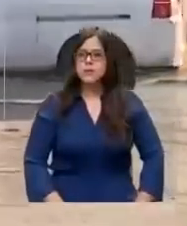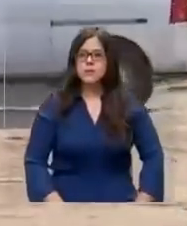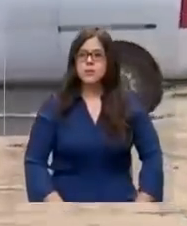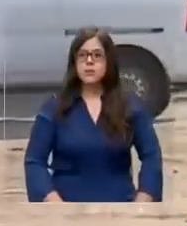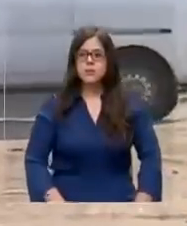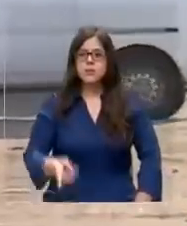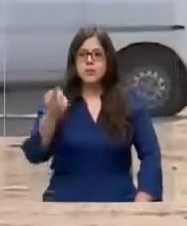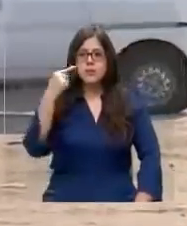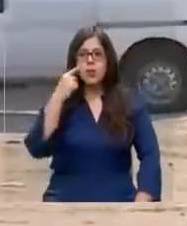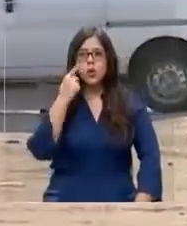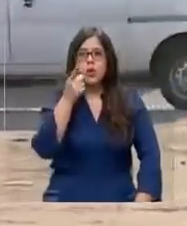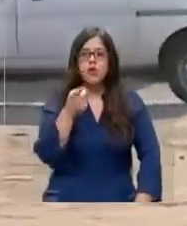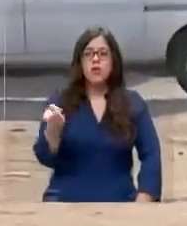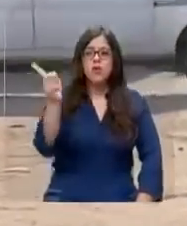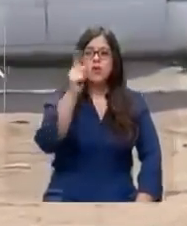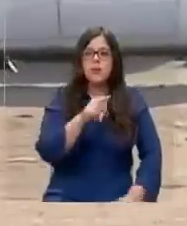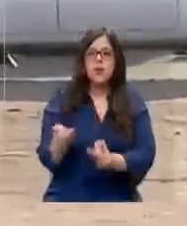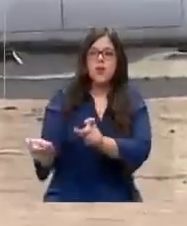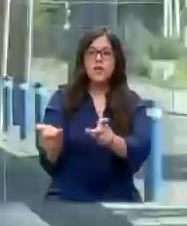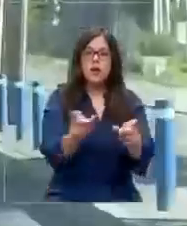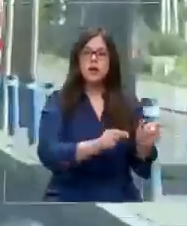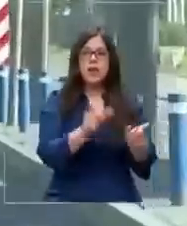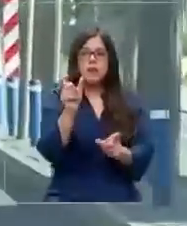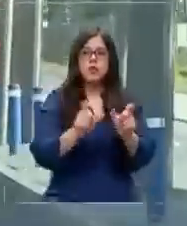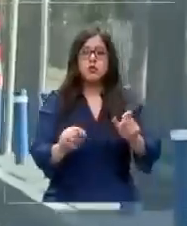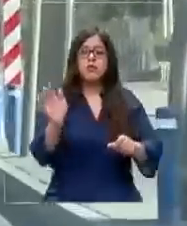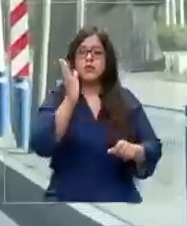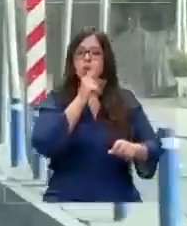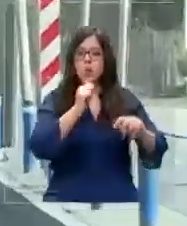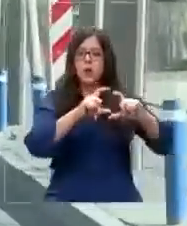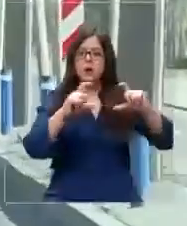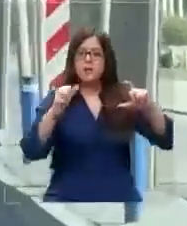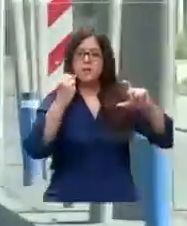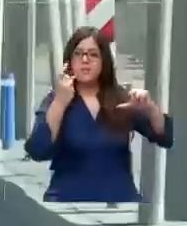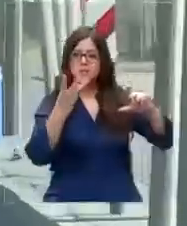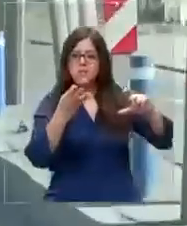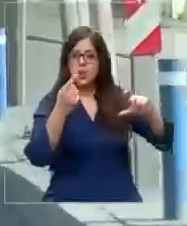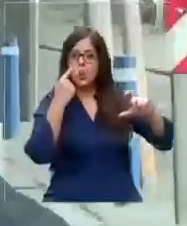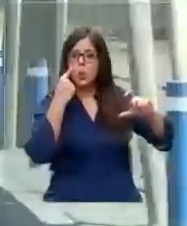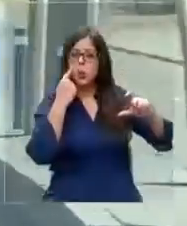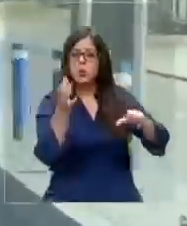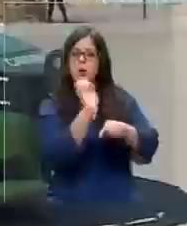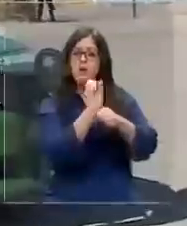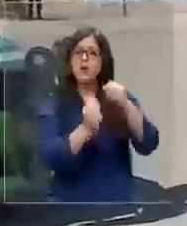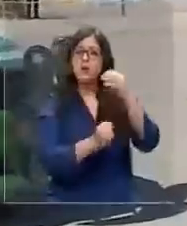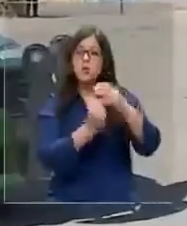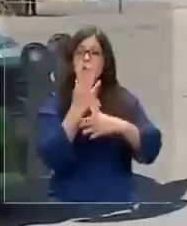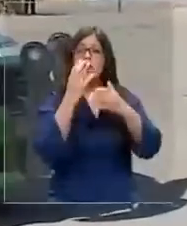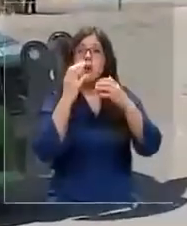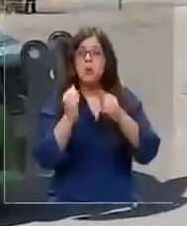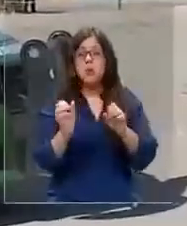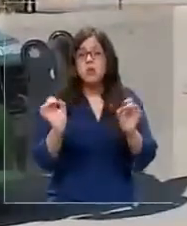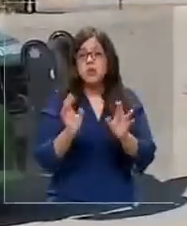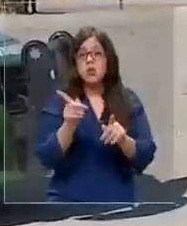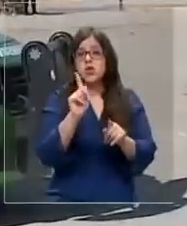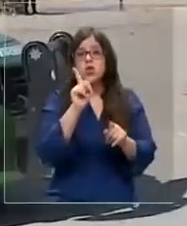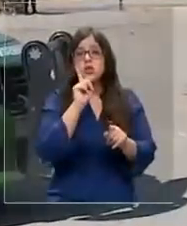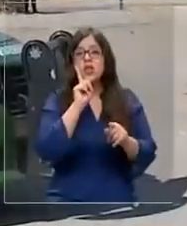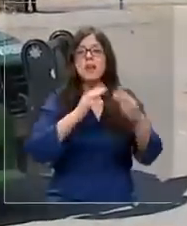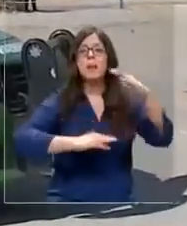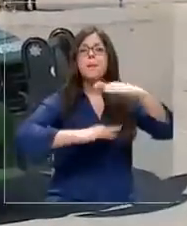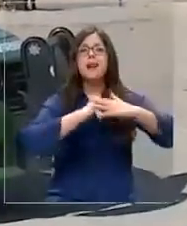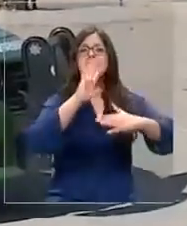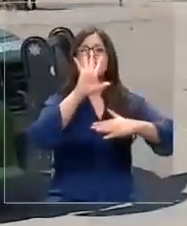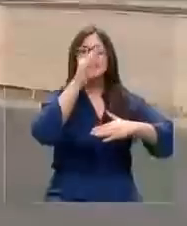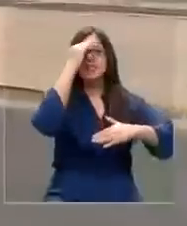Pero volvamos a la fiscalización a quienes no portaban patentes. Como es sabido, los autos nuevos pueden no portarlas máximo por cinco